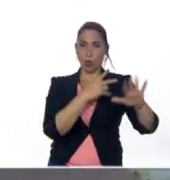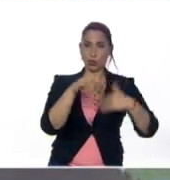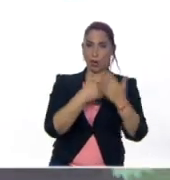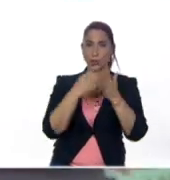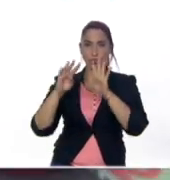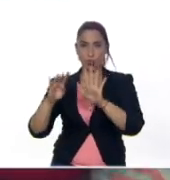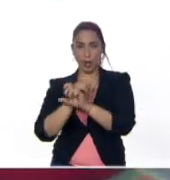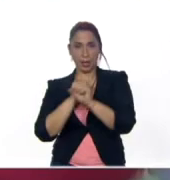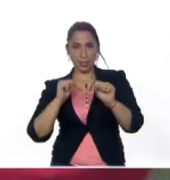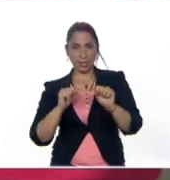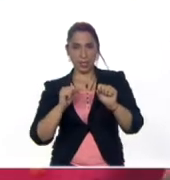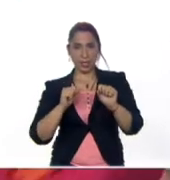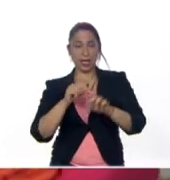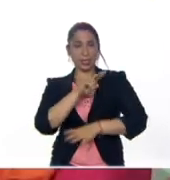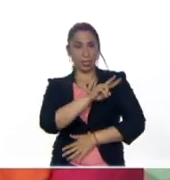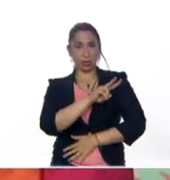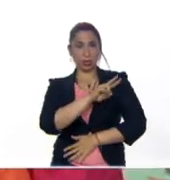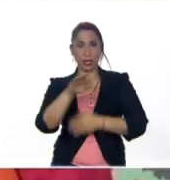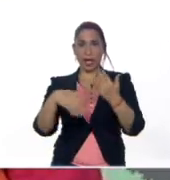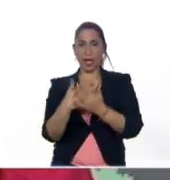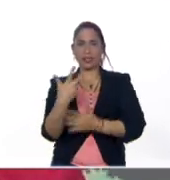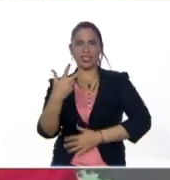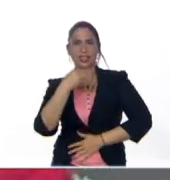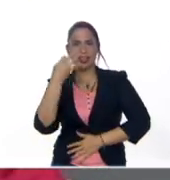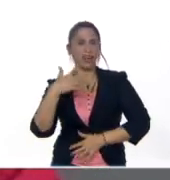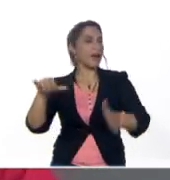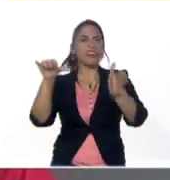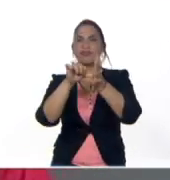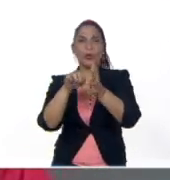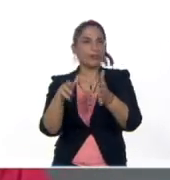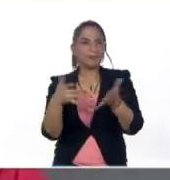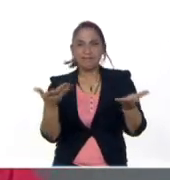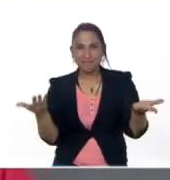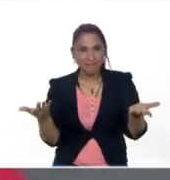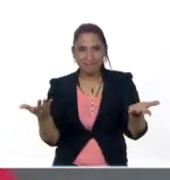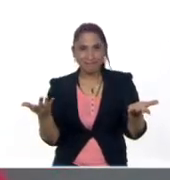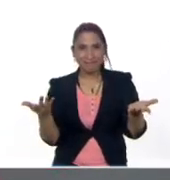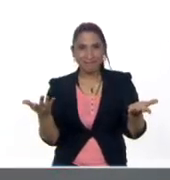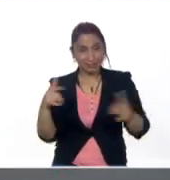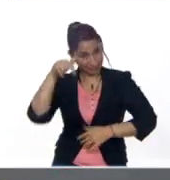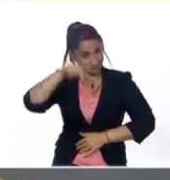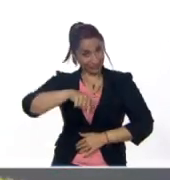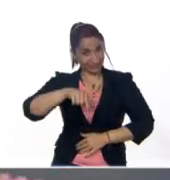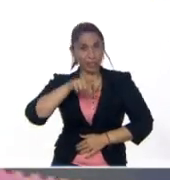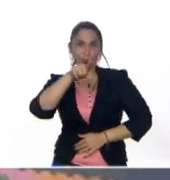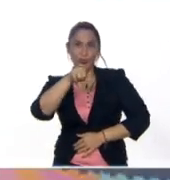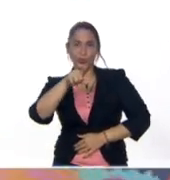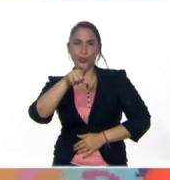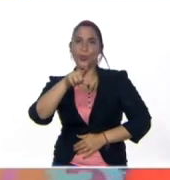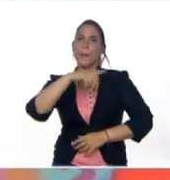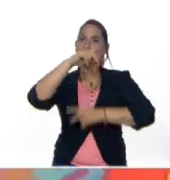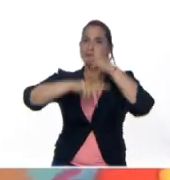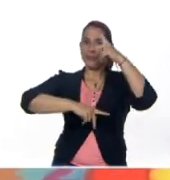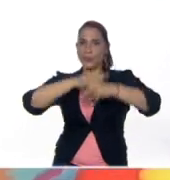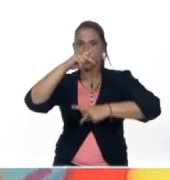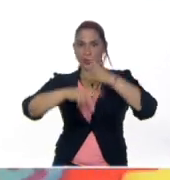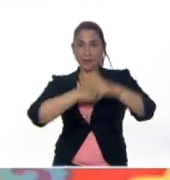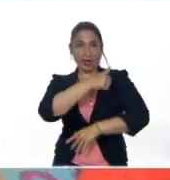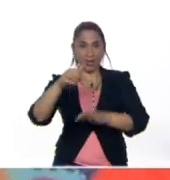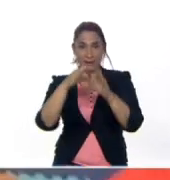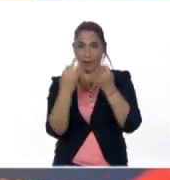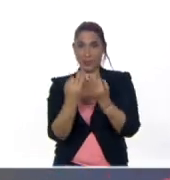8 a 9 de la mañana y de 2 a 3 de la tarde ¿en dónde? en este nuestro programa